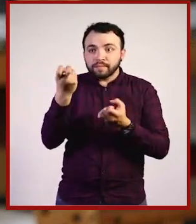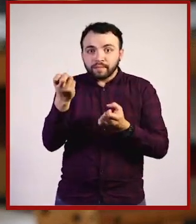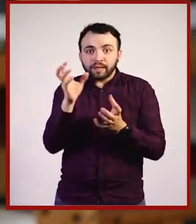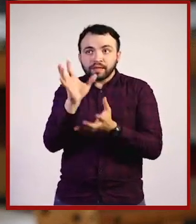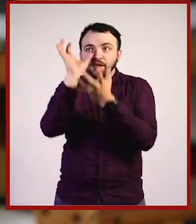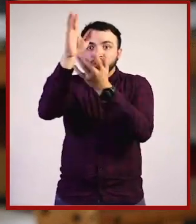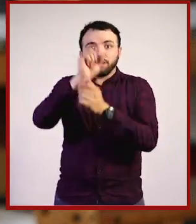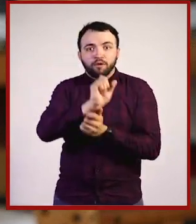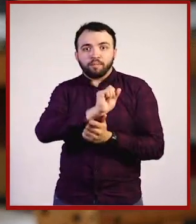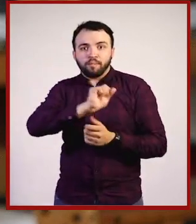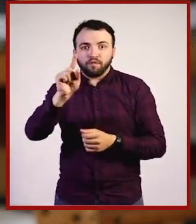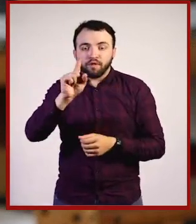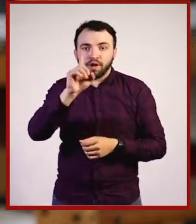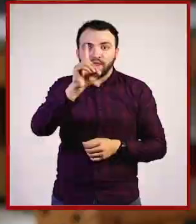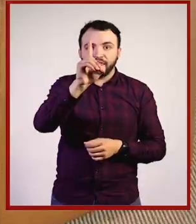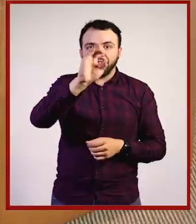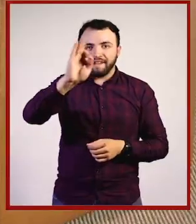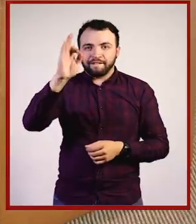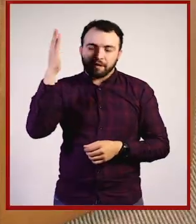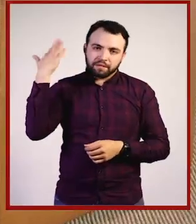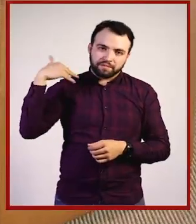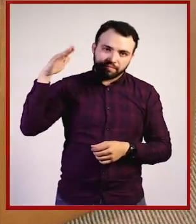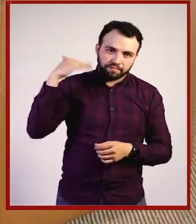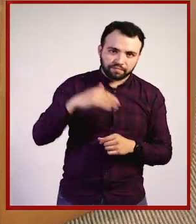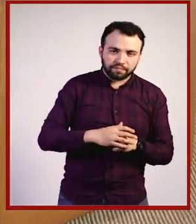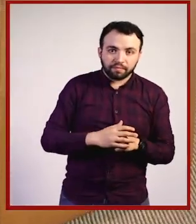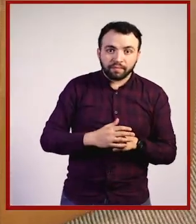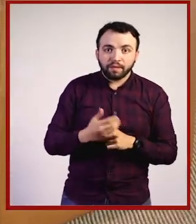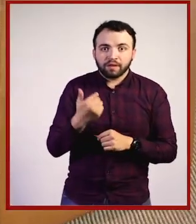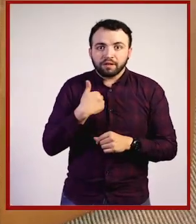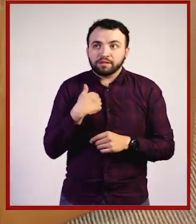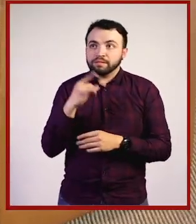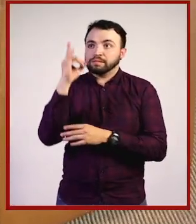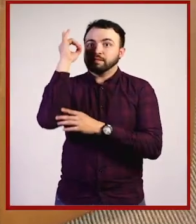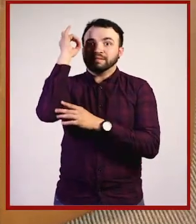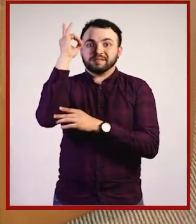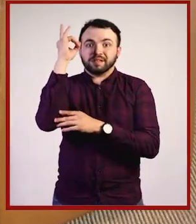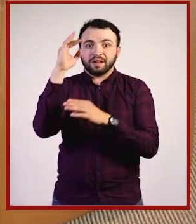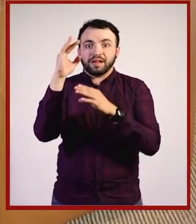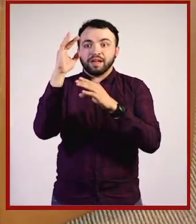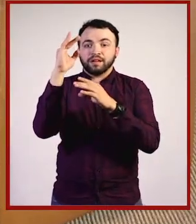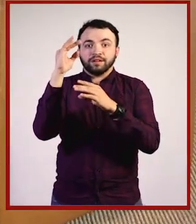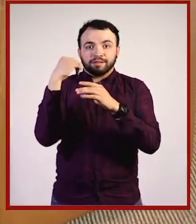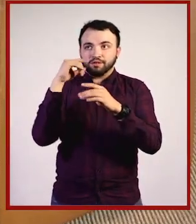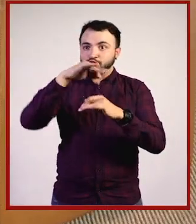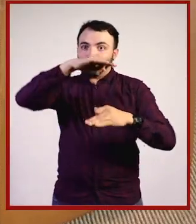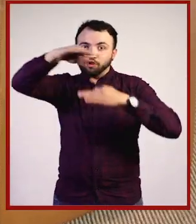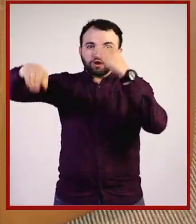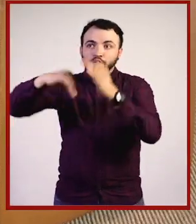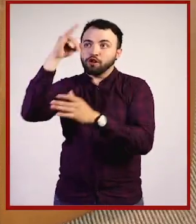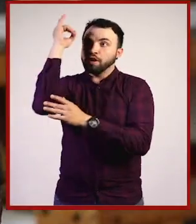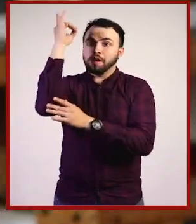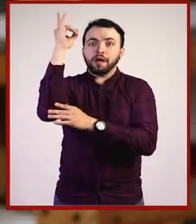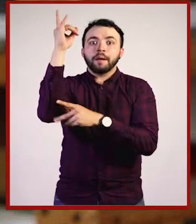profesional del Distrito Federal y yo tenía la estatura del más chaparrito de ellos. O yo me creía muy alto para mi